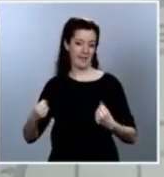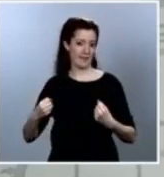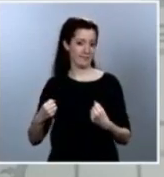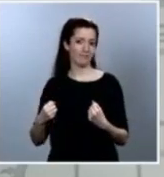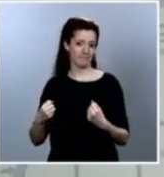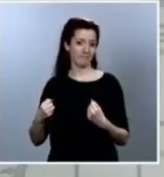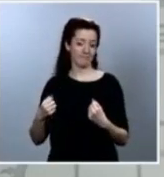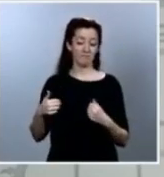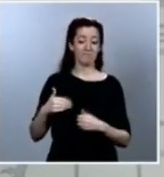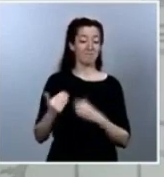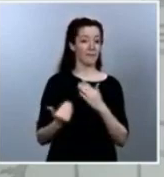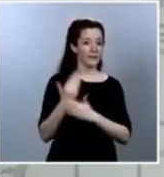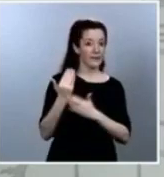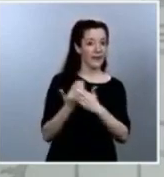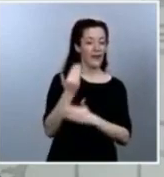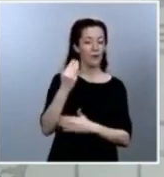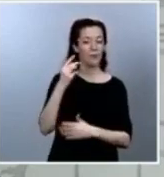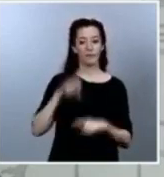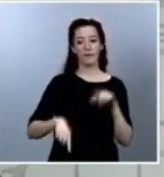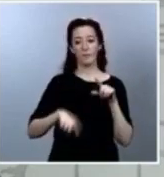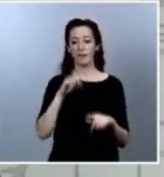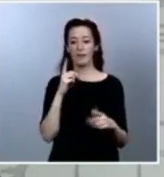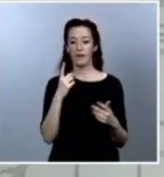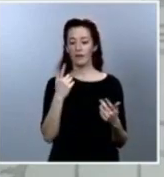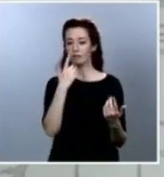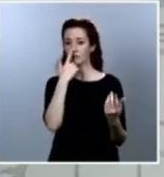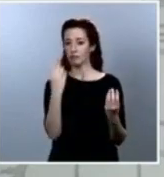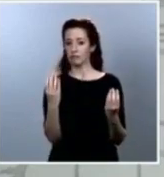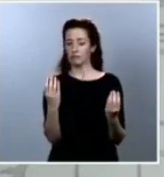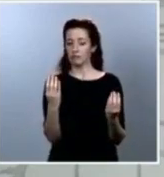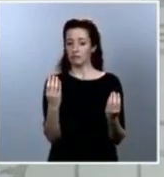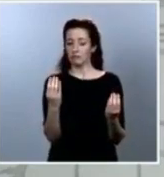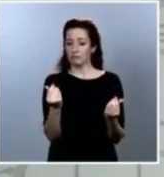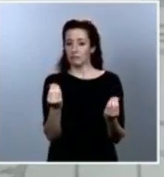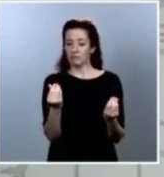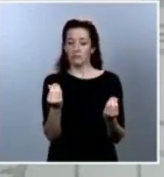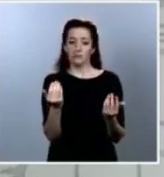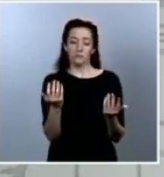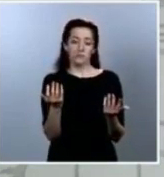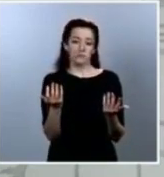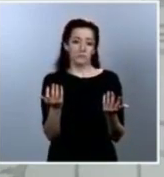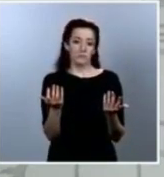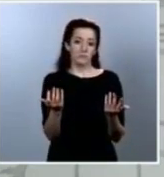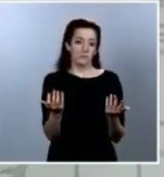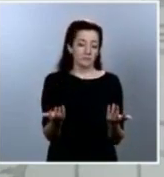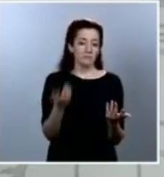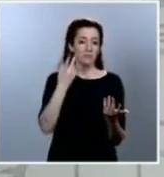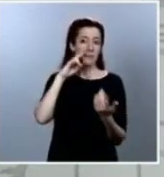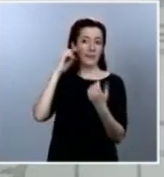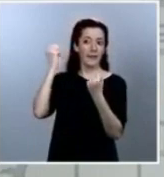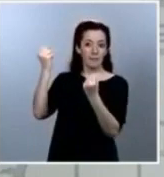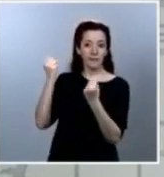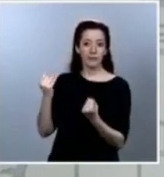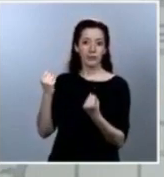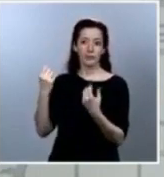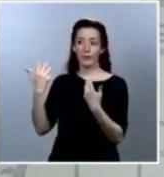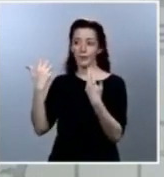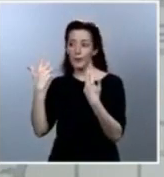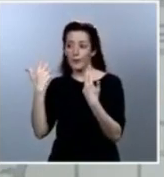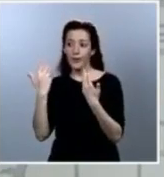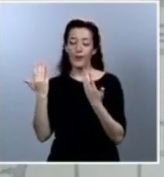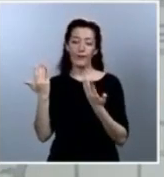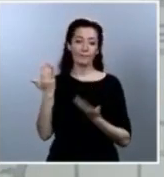función de cuál sea la evaluación que hagamos desde los expertos que nos están asesorando, los que